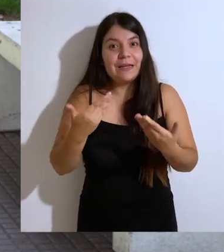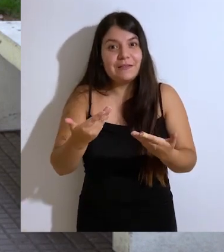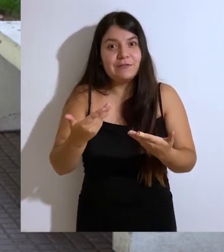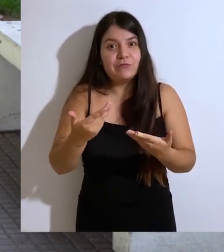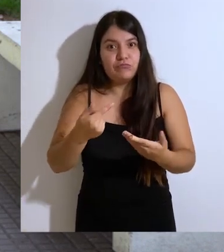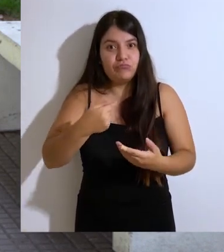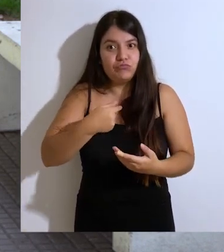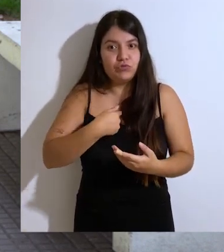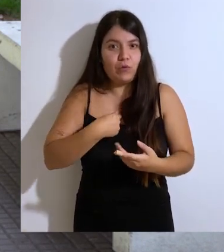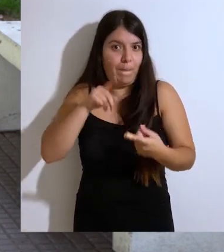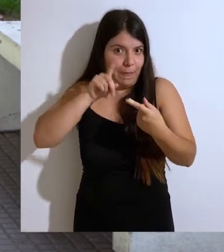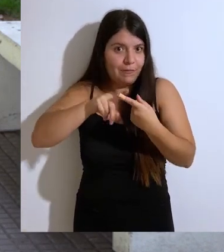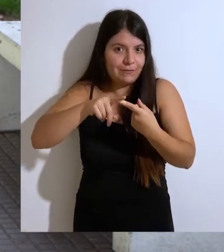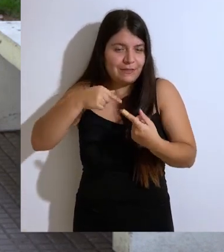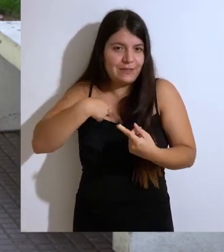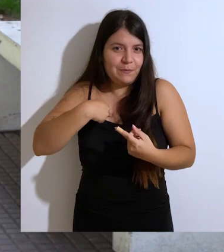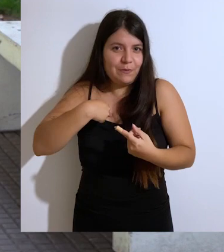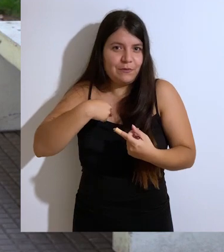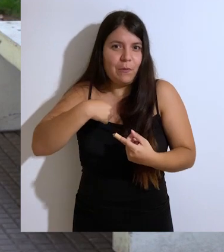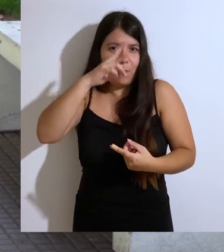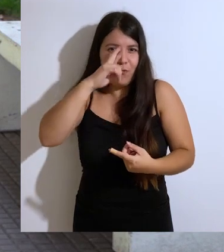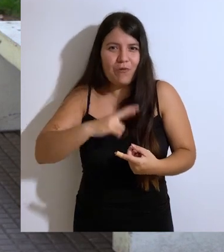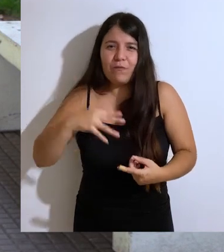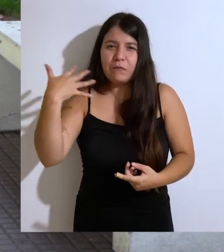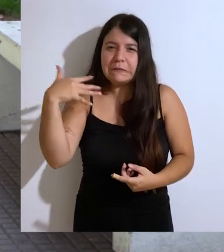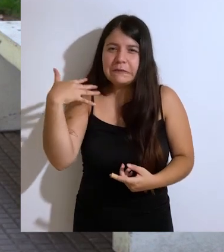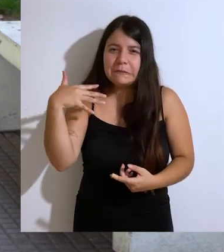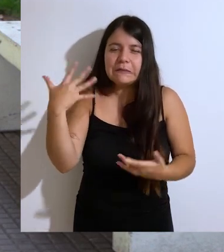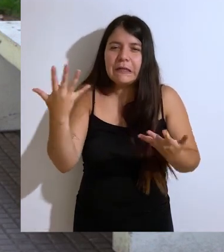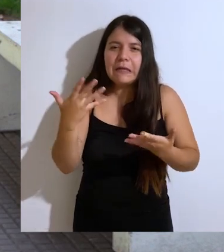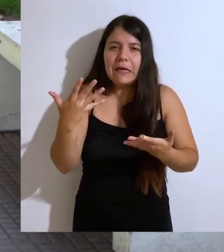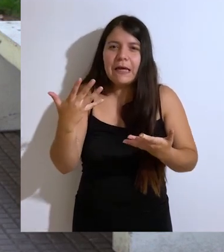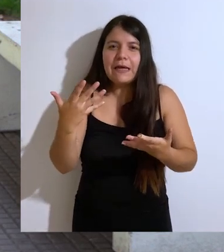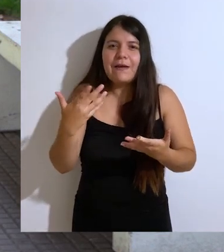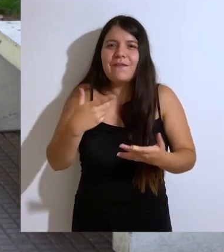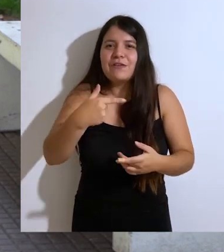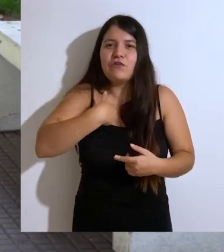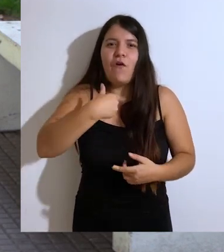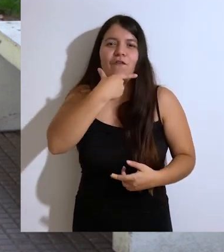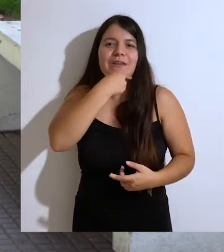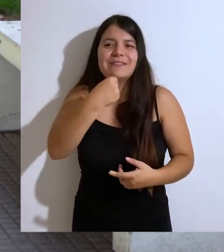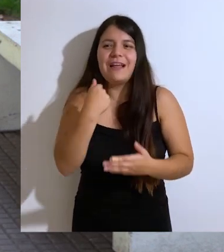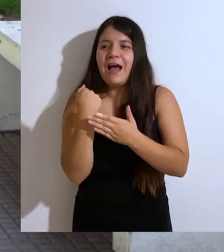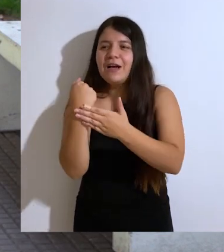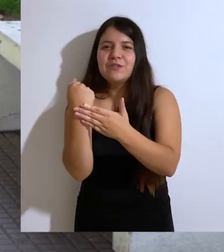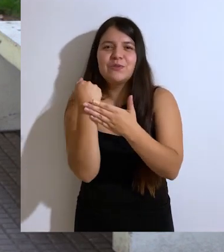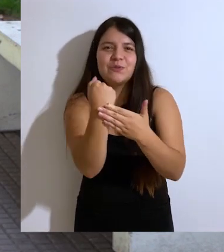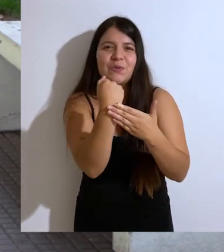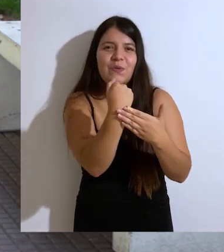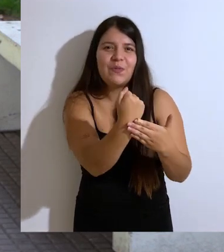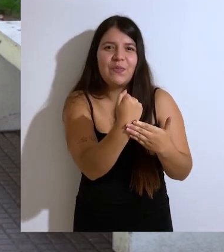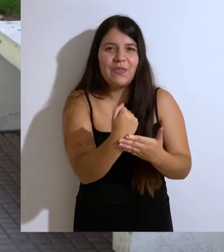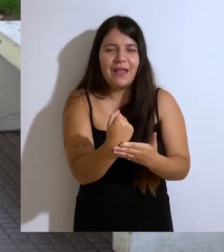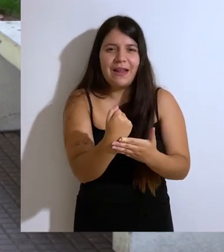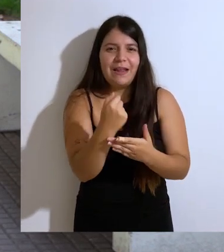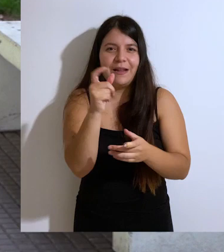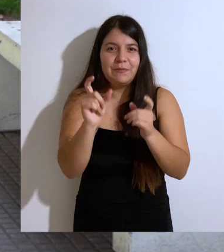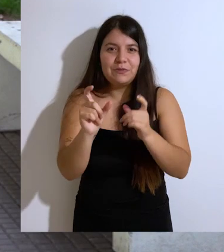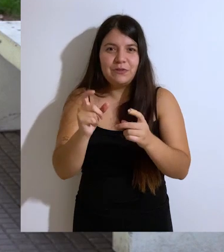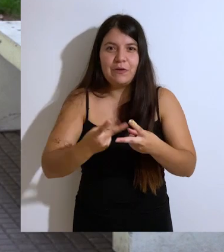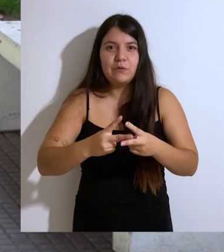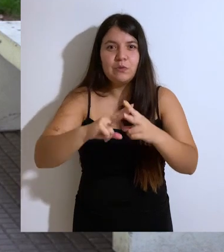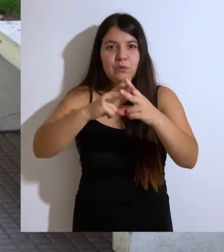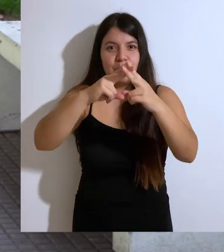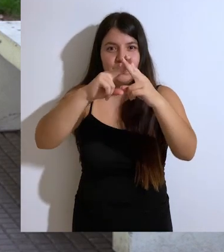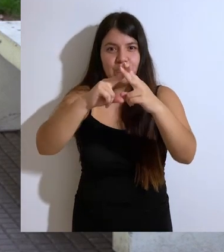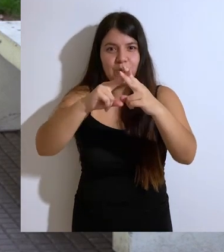Para eso, cuenten conmigo. Mi papel fundamental acá es ser un facilitador al servicio de la construcción